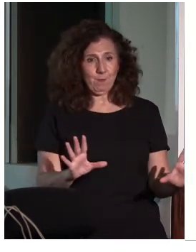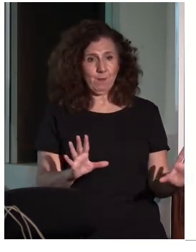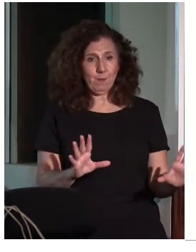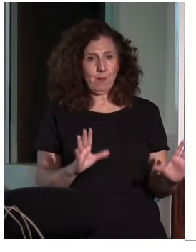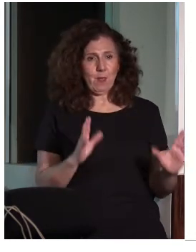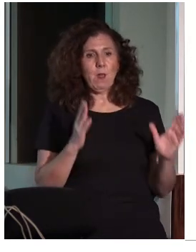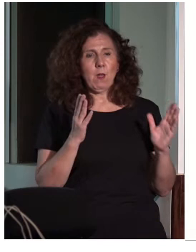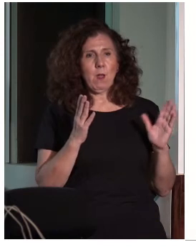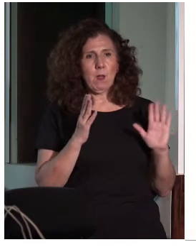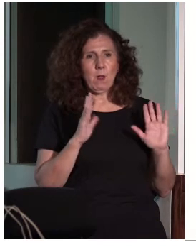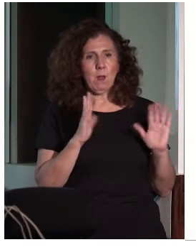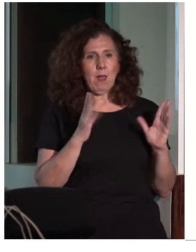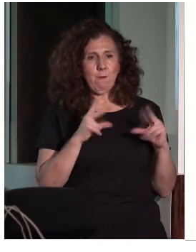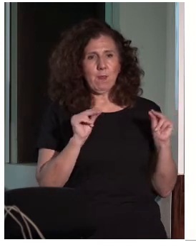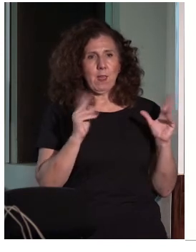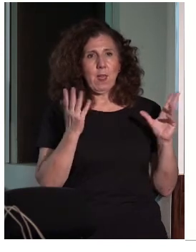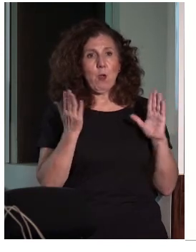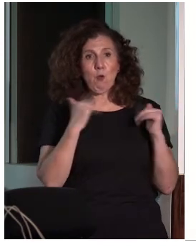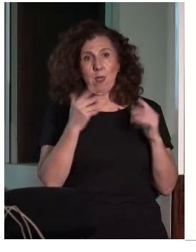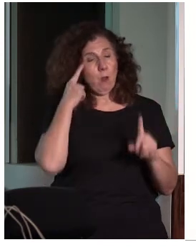sería un objetivo ideal.